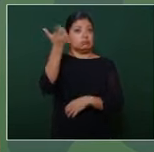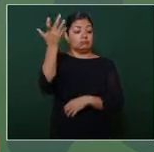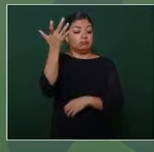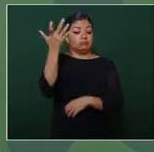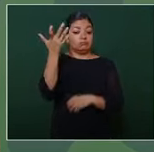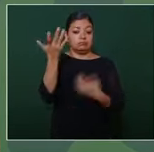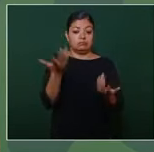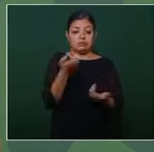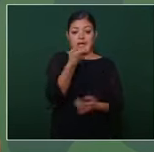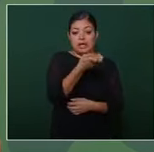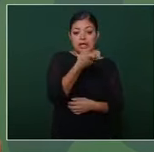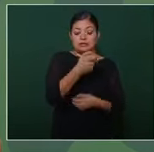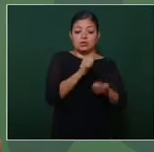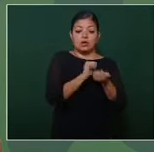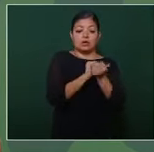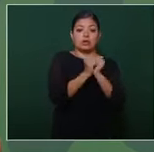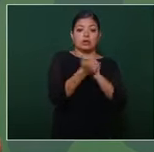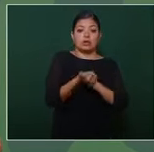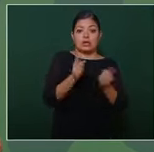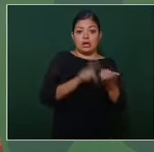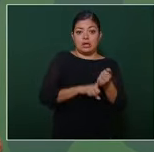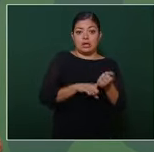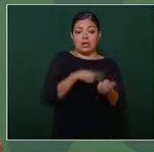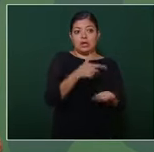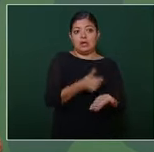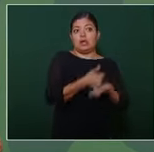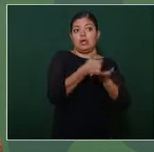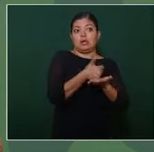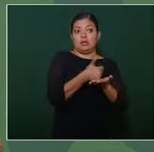y esto nos está significando un subsidio